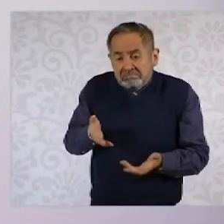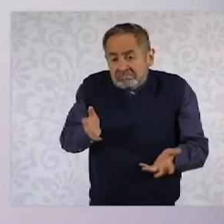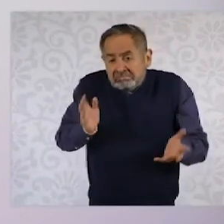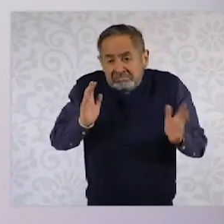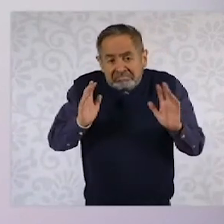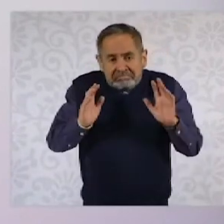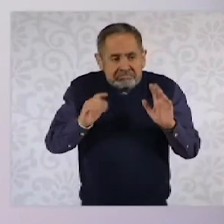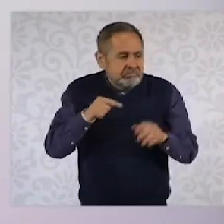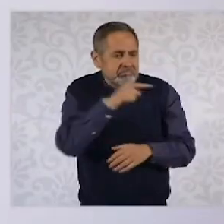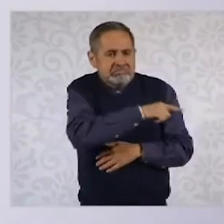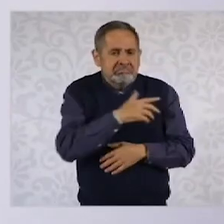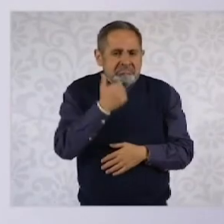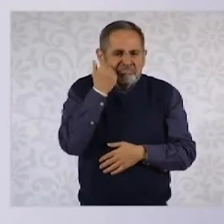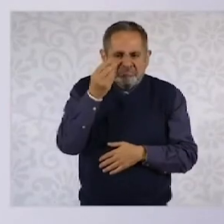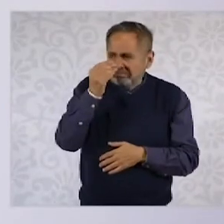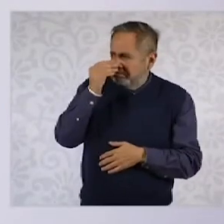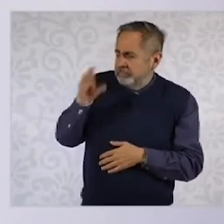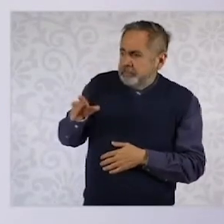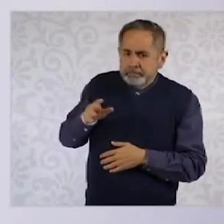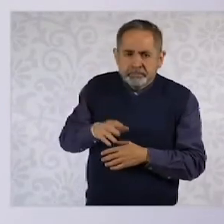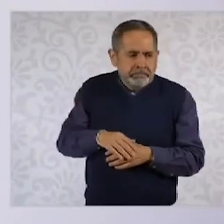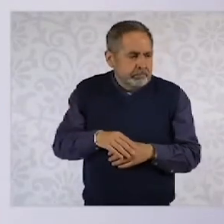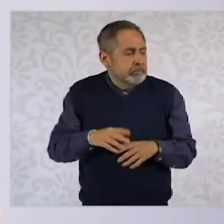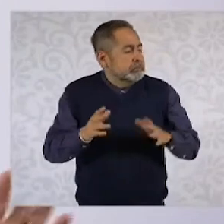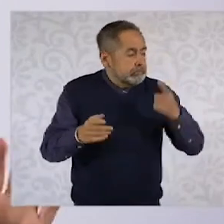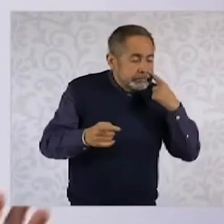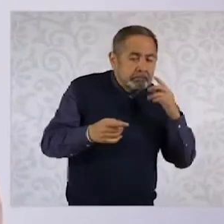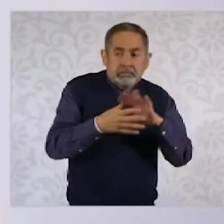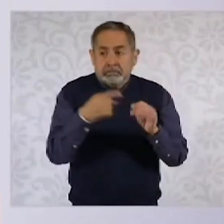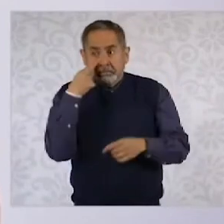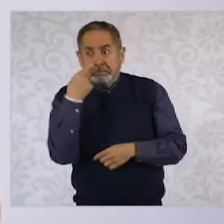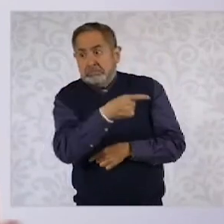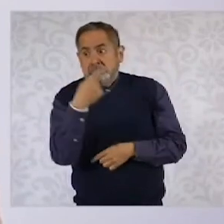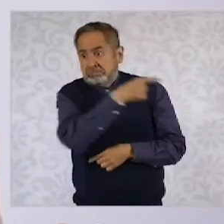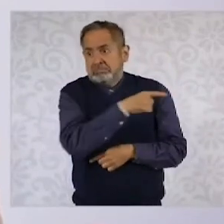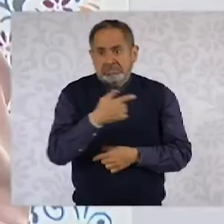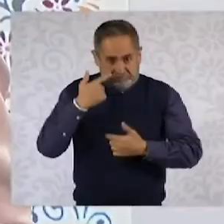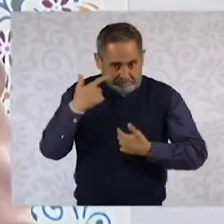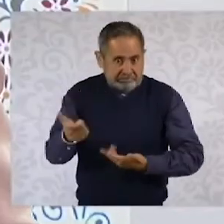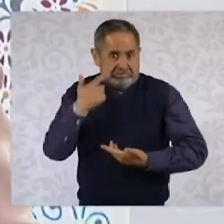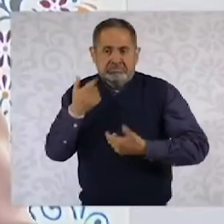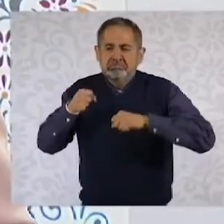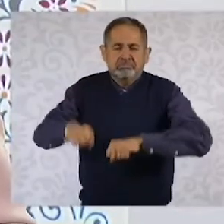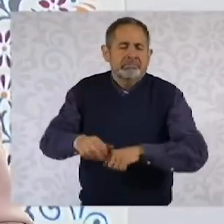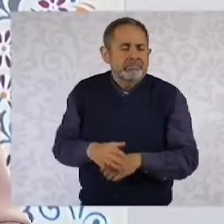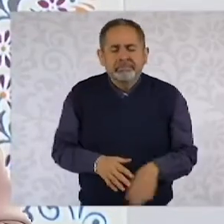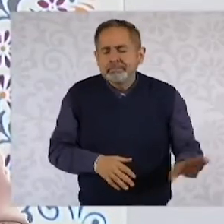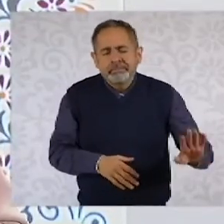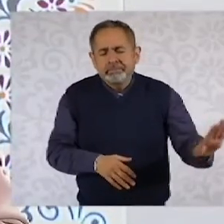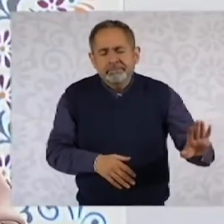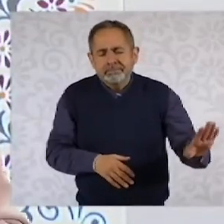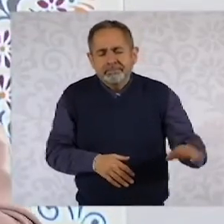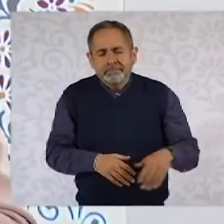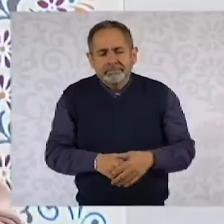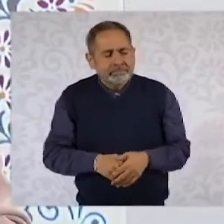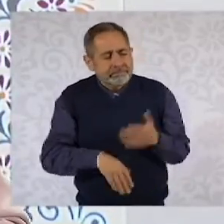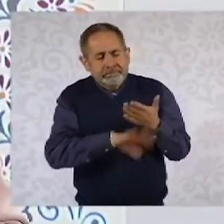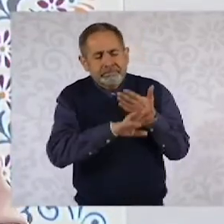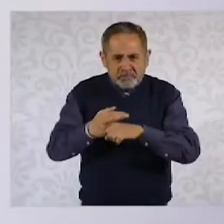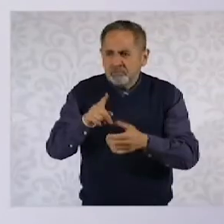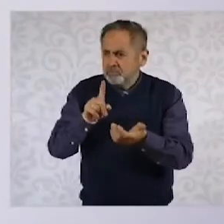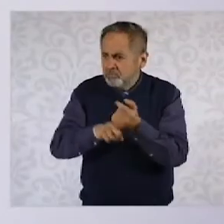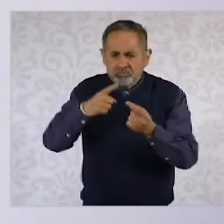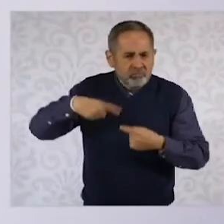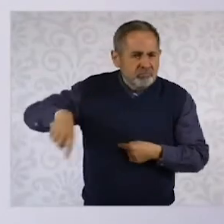en primera provocarnos para que les demos argumentos, decir, ay, miren qué autoritarios son. No vamos a caer en ninguna provocación, en ninguna.